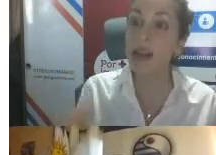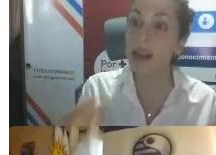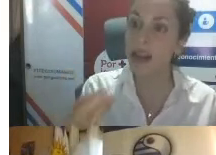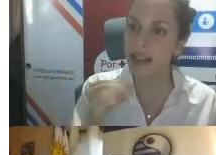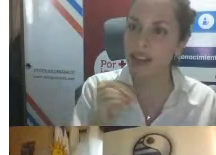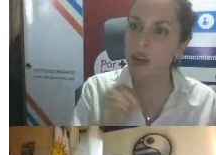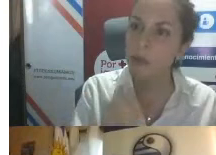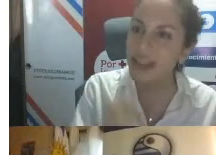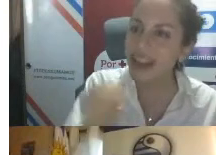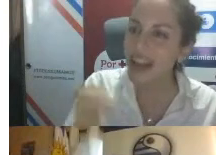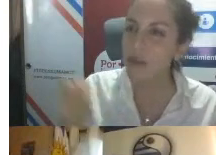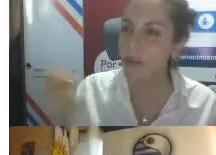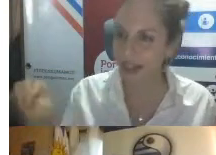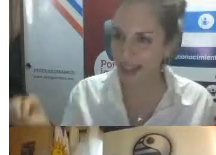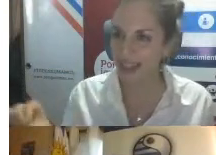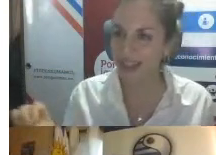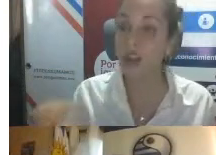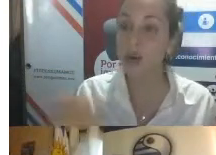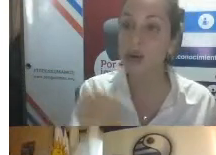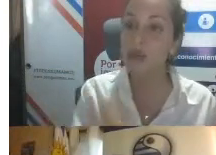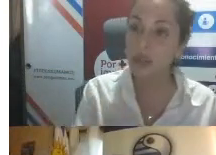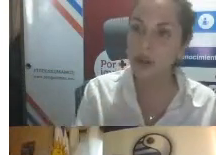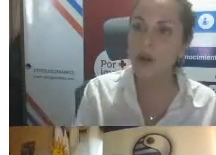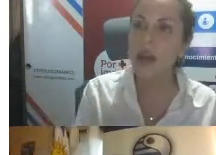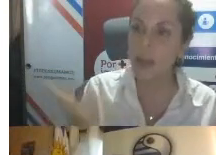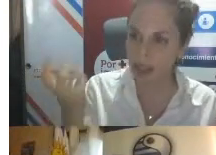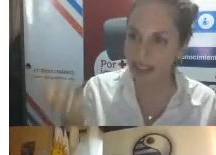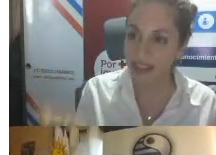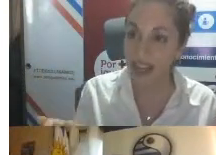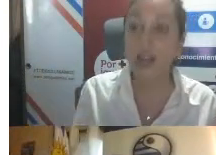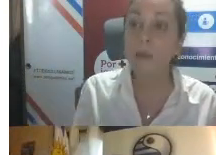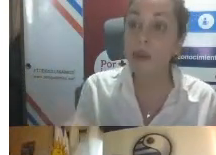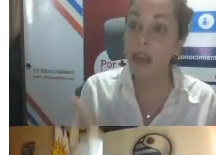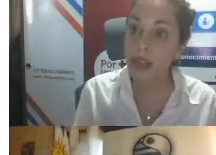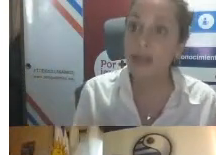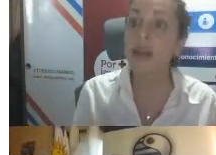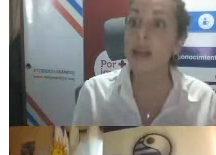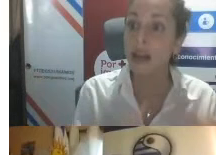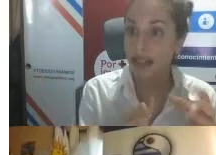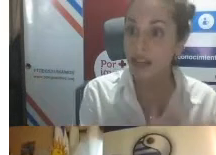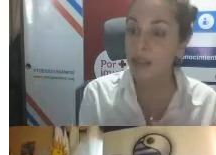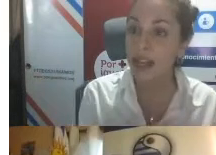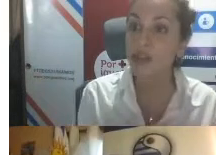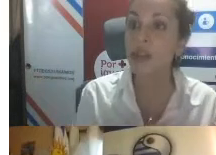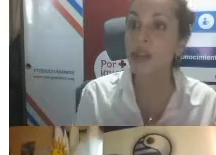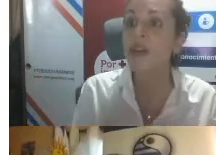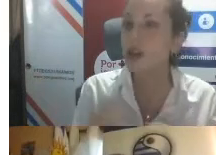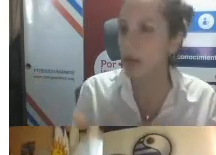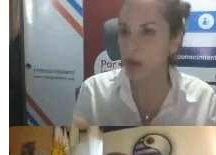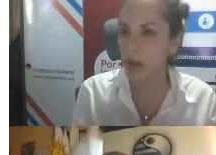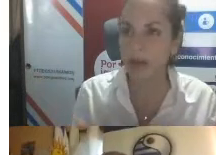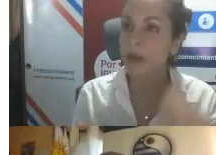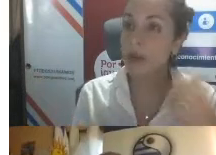no es desde lo que puede realmente. Reconociendo el potencial, pero también que si hay limitaciones,